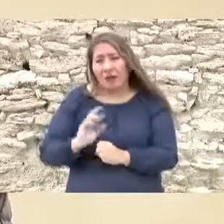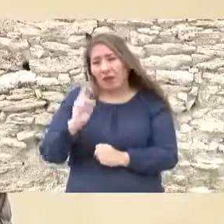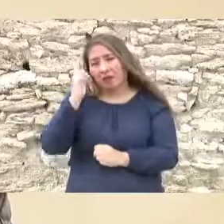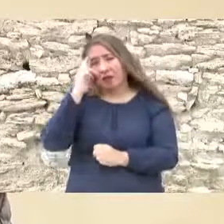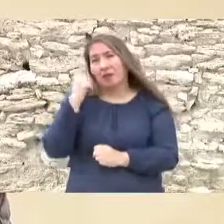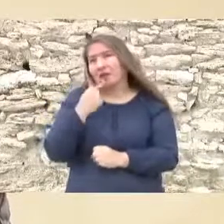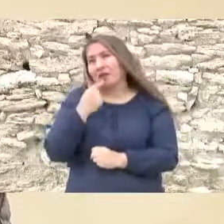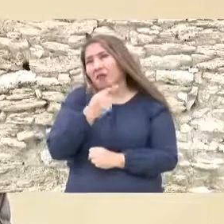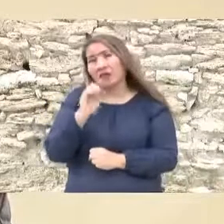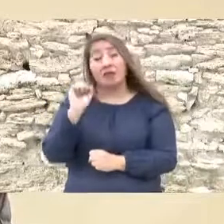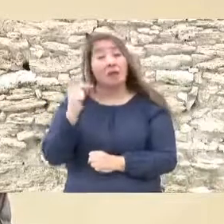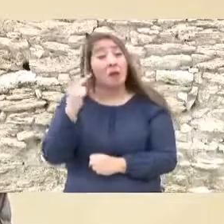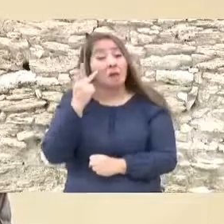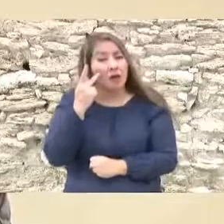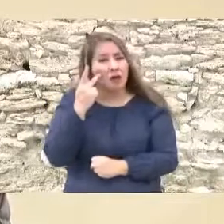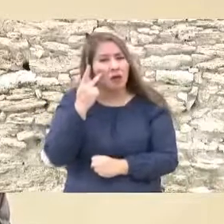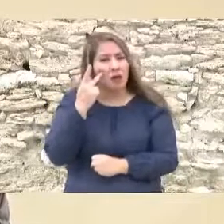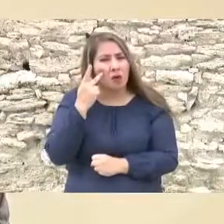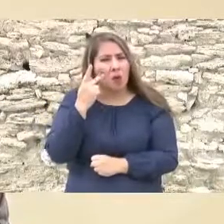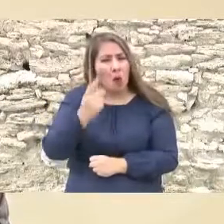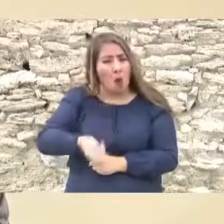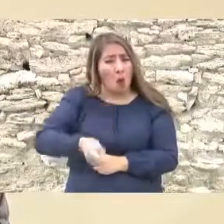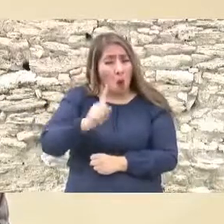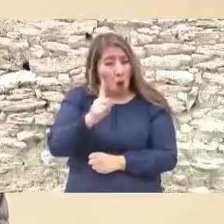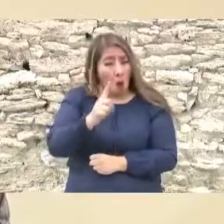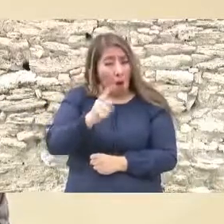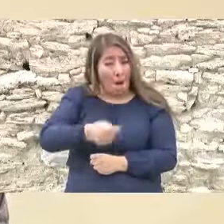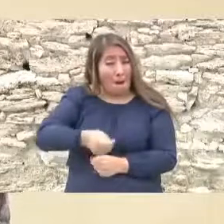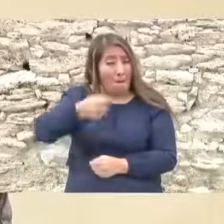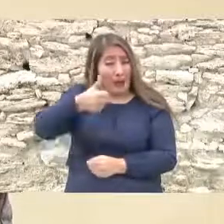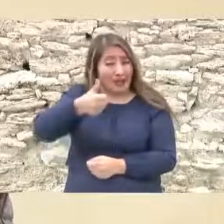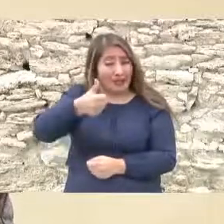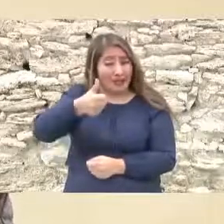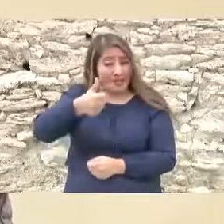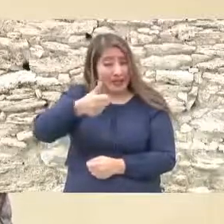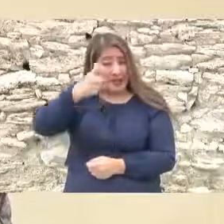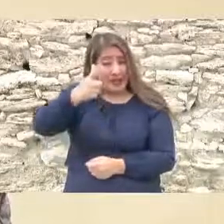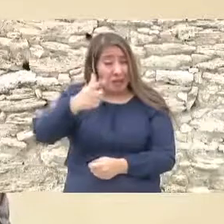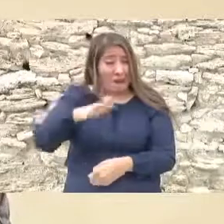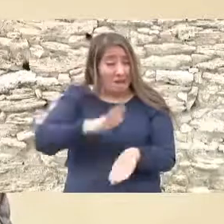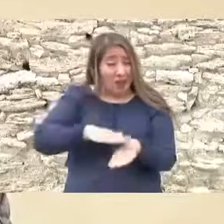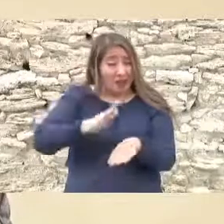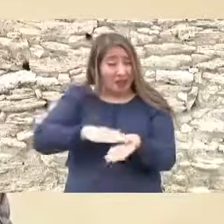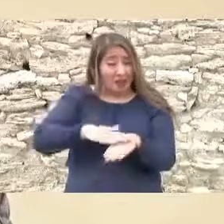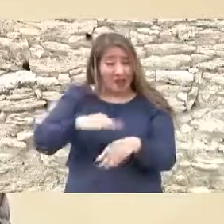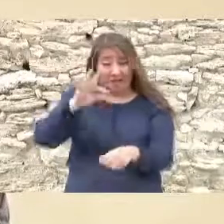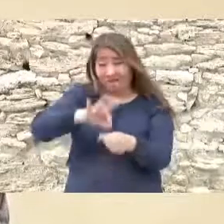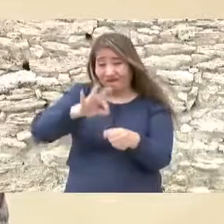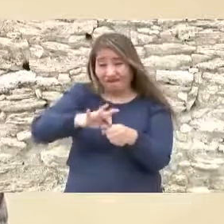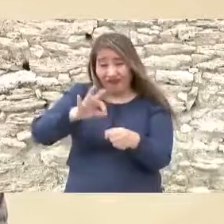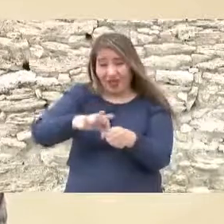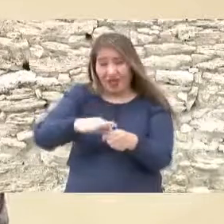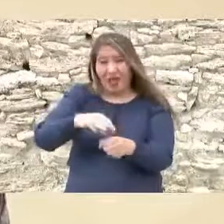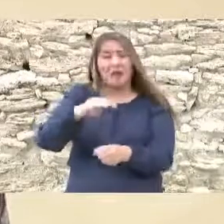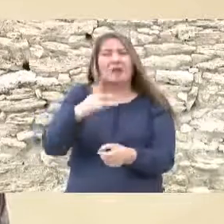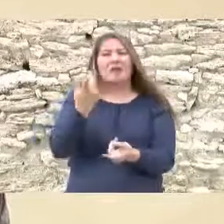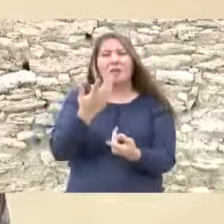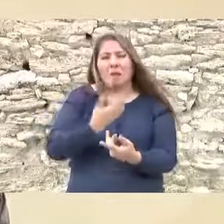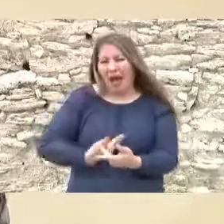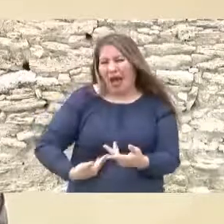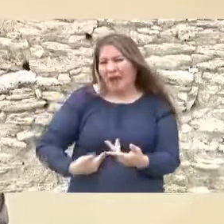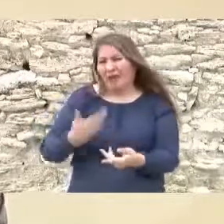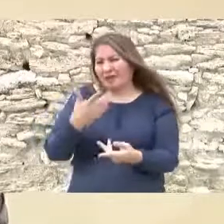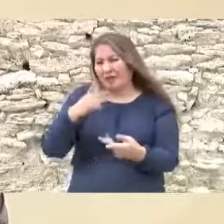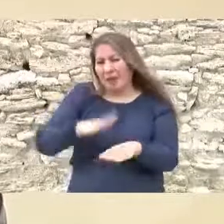no ha habido un presidente de México más demócrata en toda la historia a pesar de lo